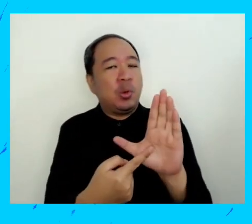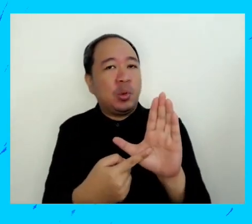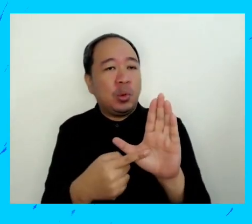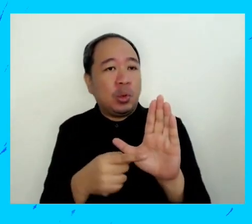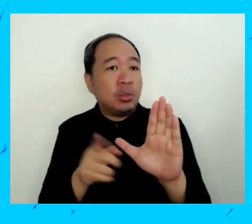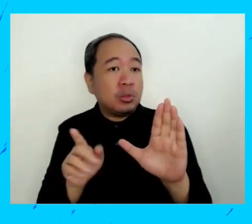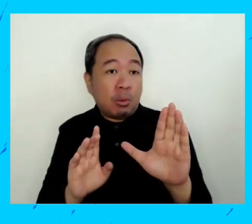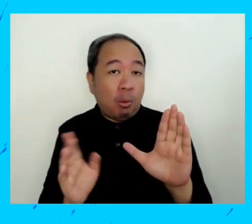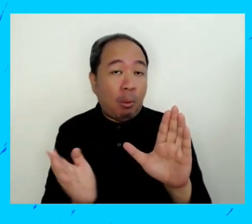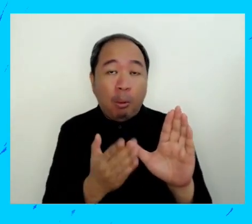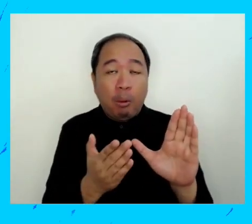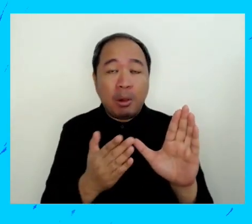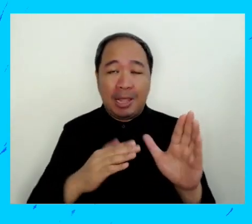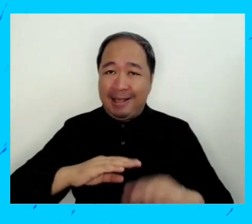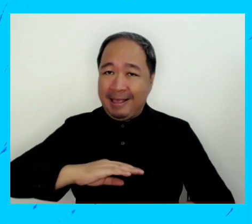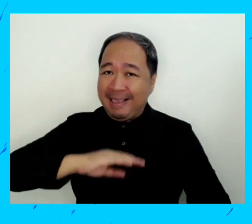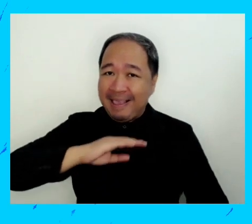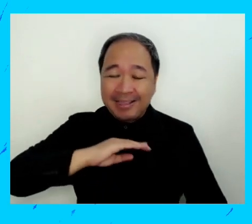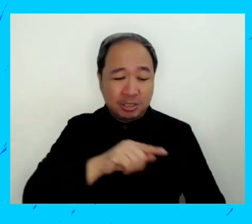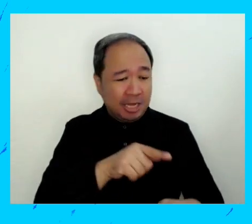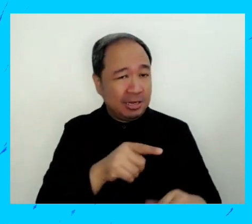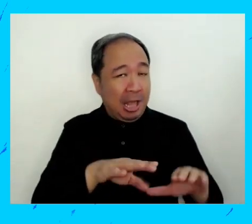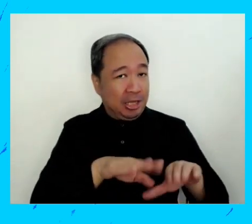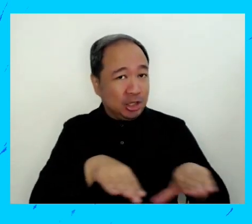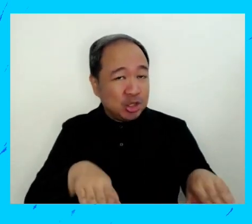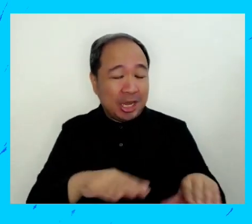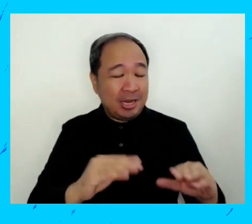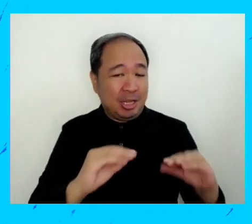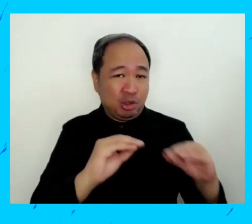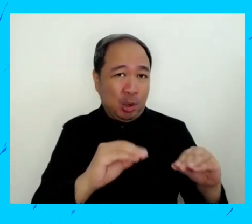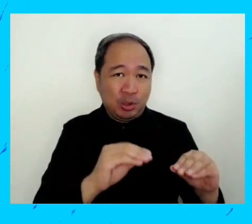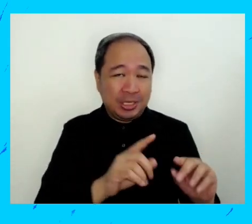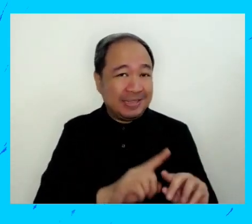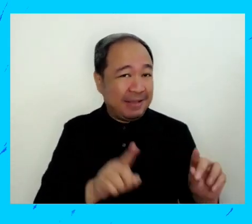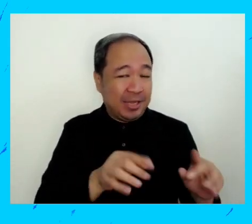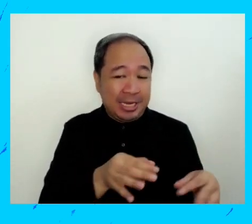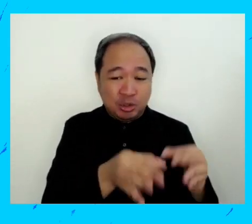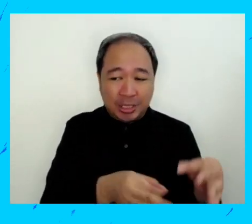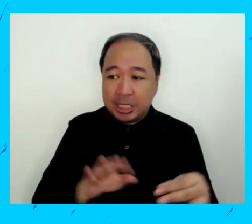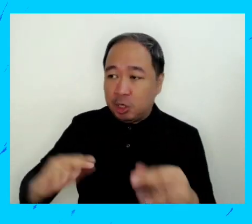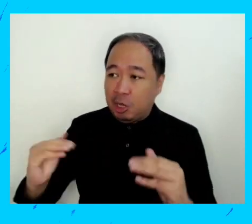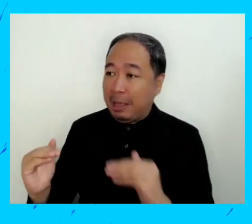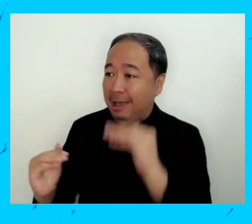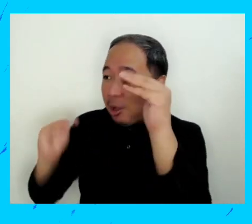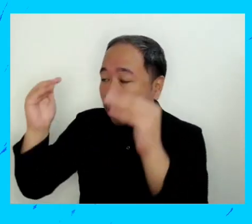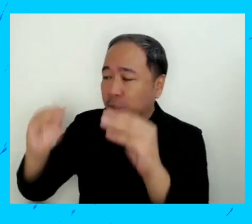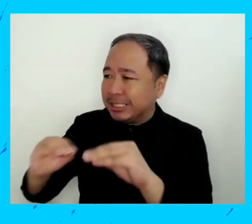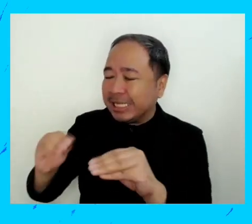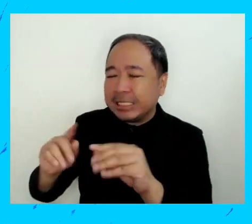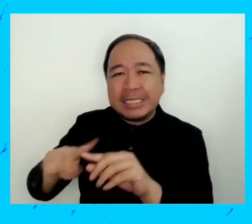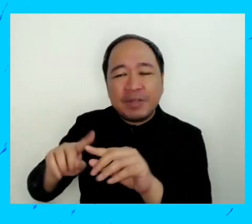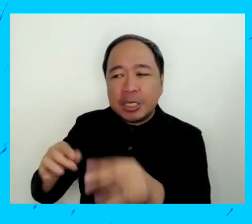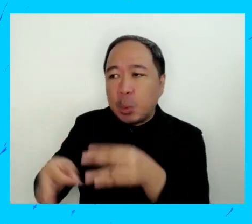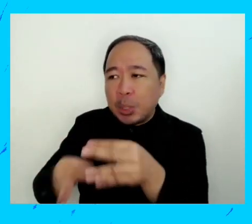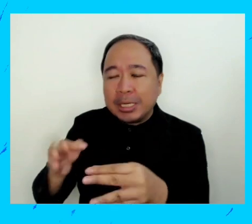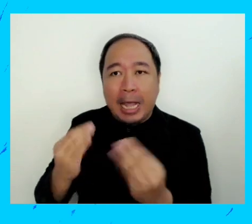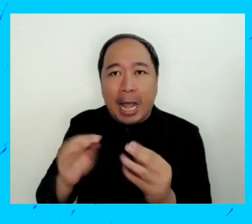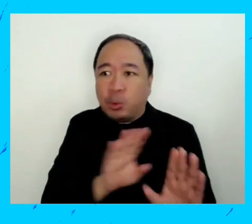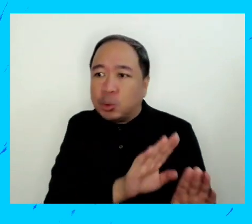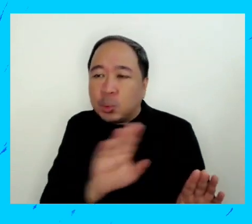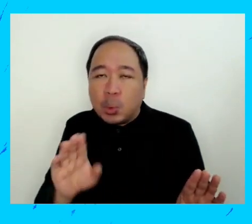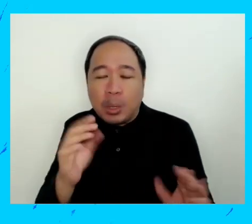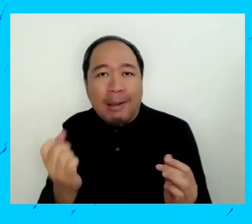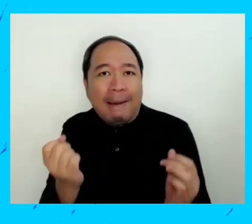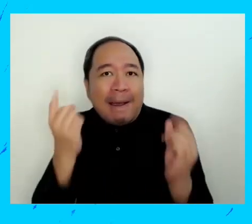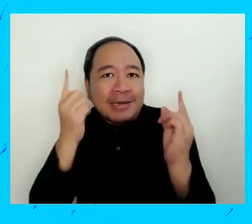y tenemos que validarlo que cada rango etario tiene que ser enseñado de una forma distinta, de acuerdo con